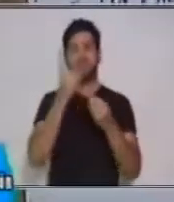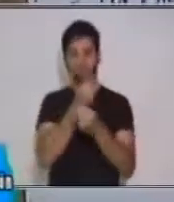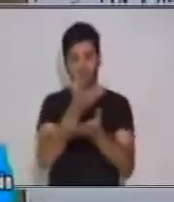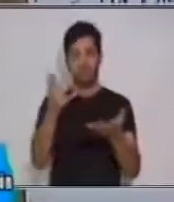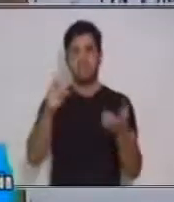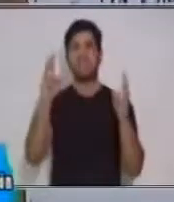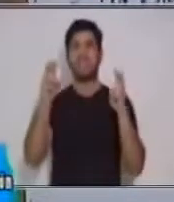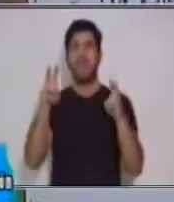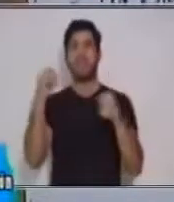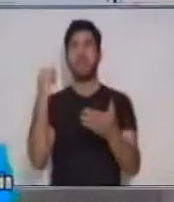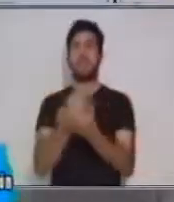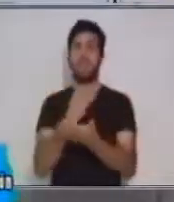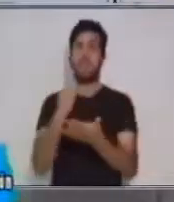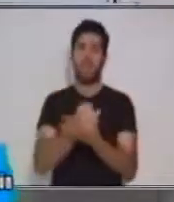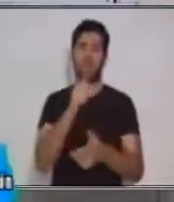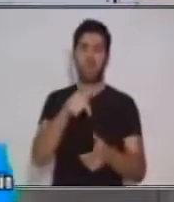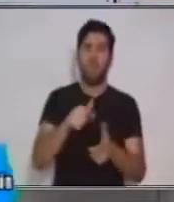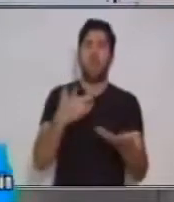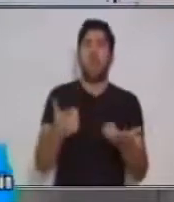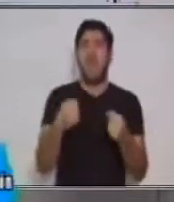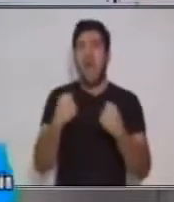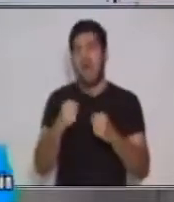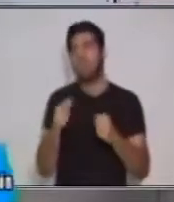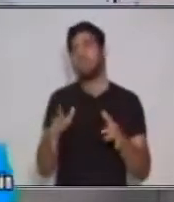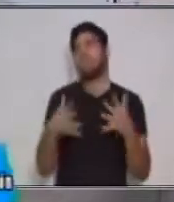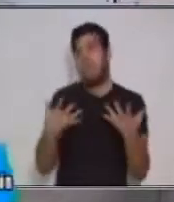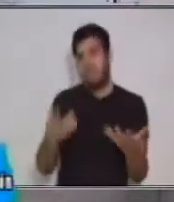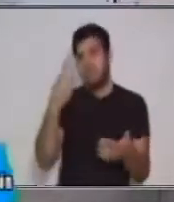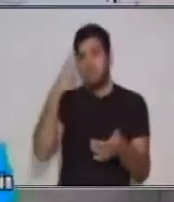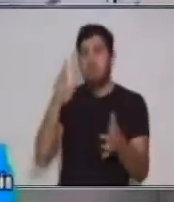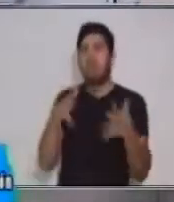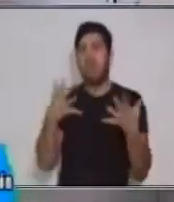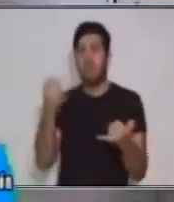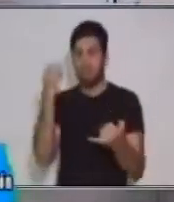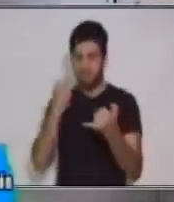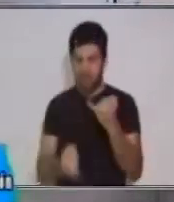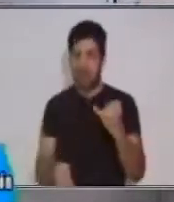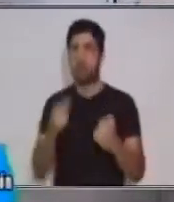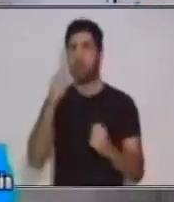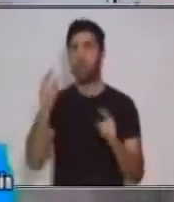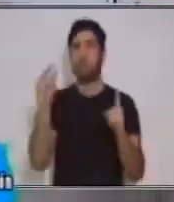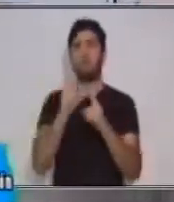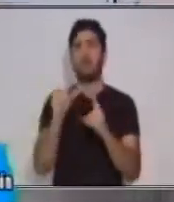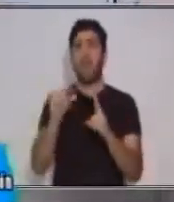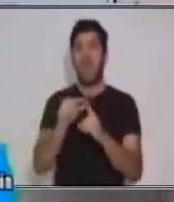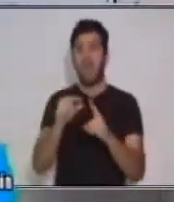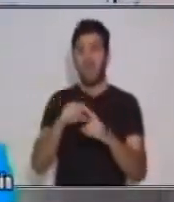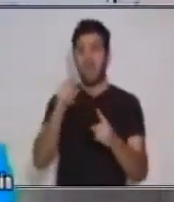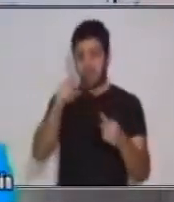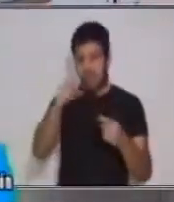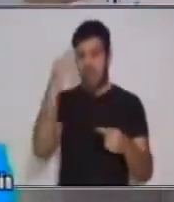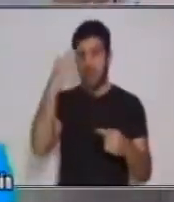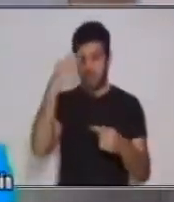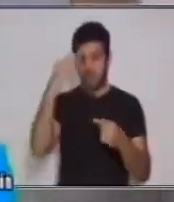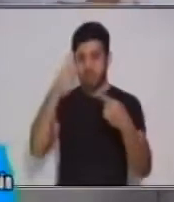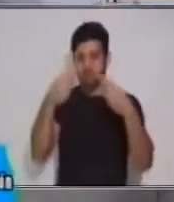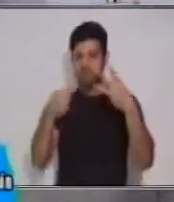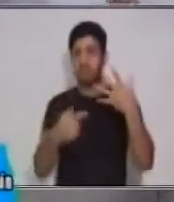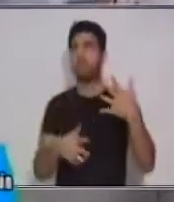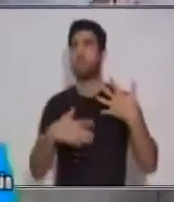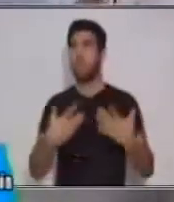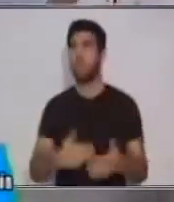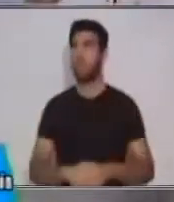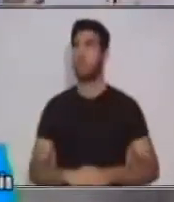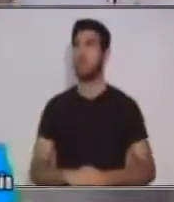investigación o el trabajo que has realizado. Las palabras que lo identifican pueden ser,